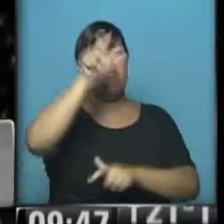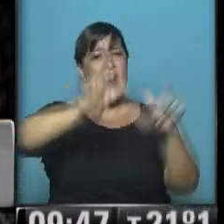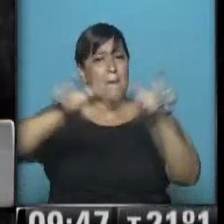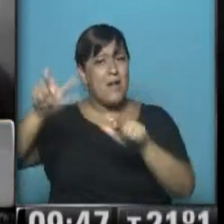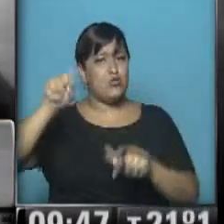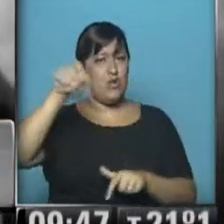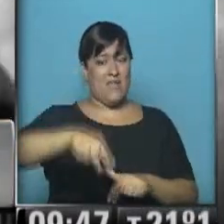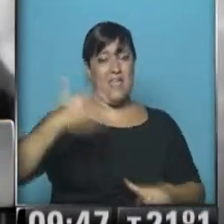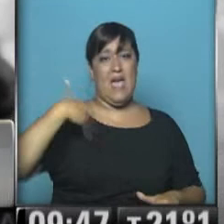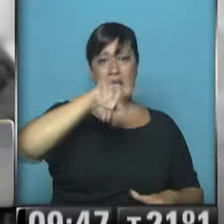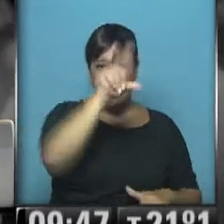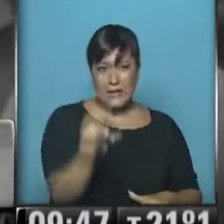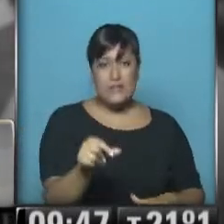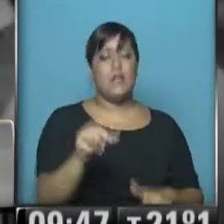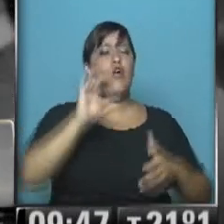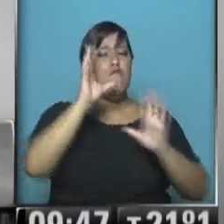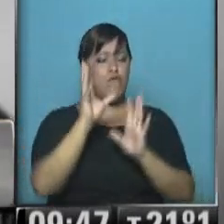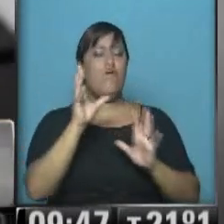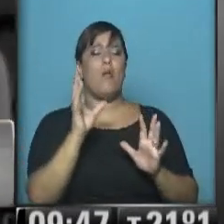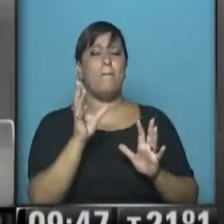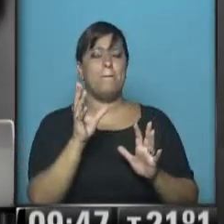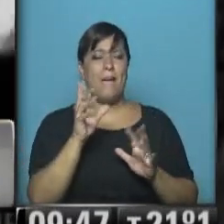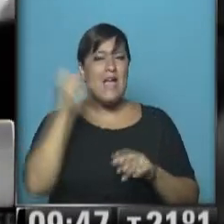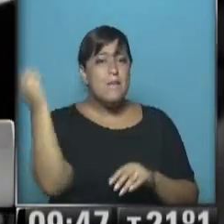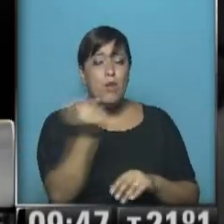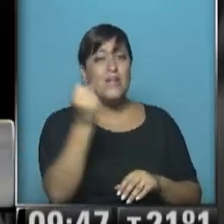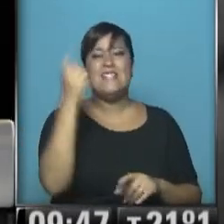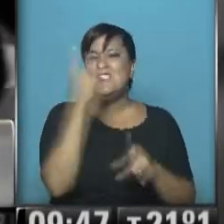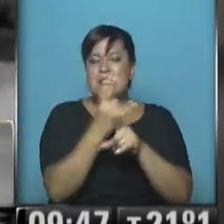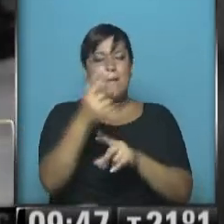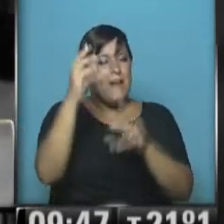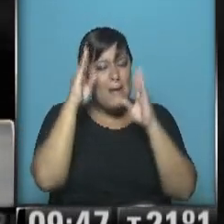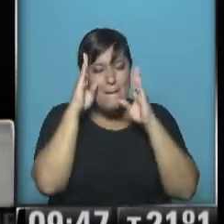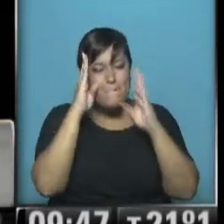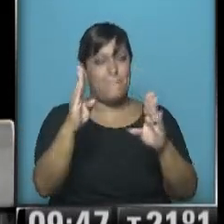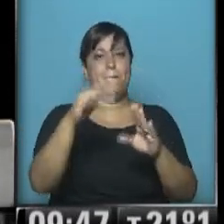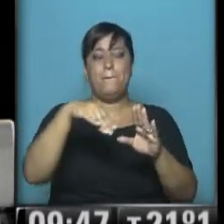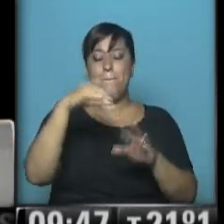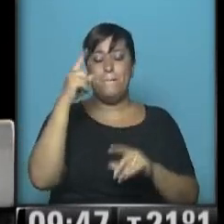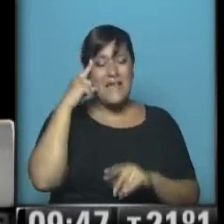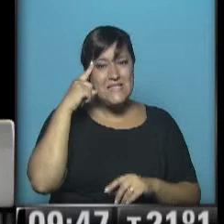Argentina. Con mensaje y con contenido, pero siempre pensando en el arte y desde ahí.